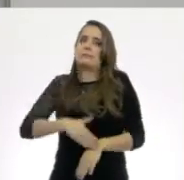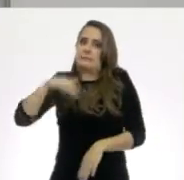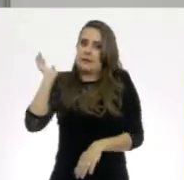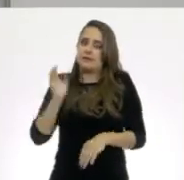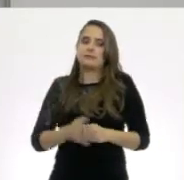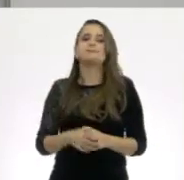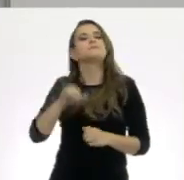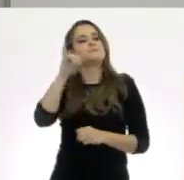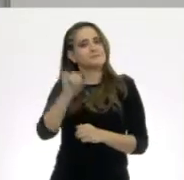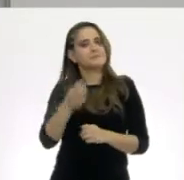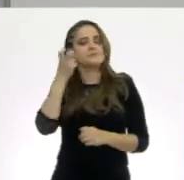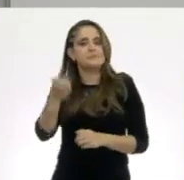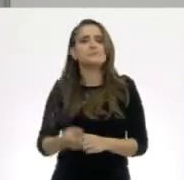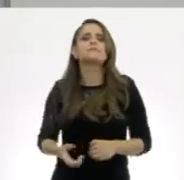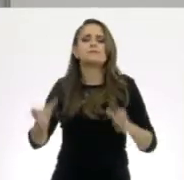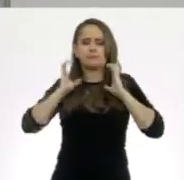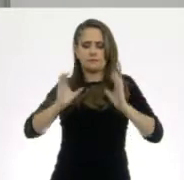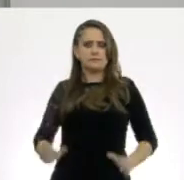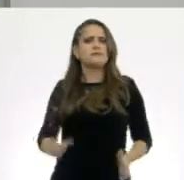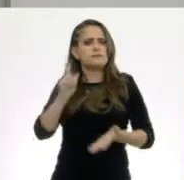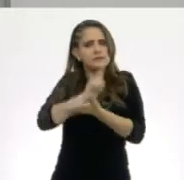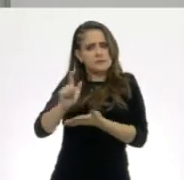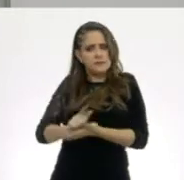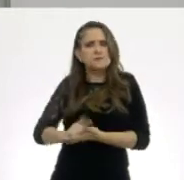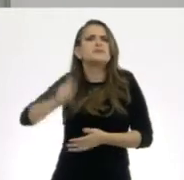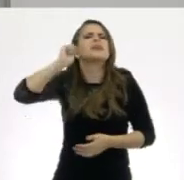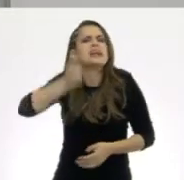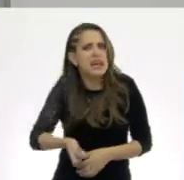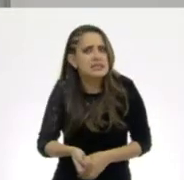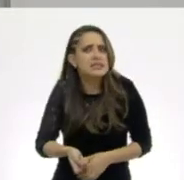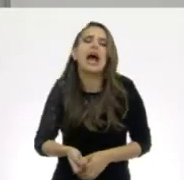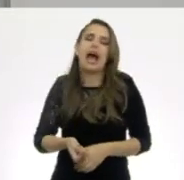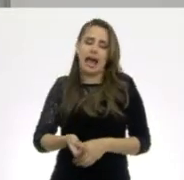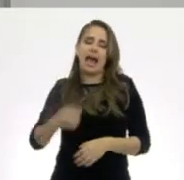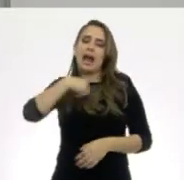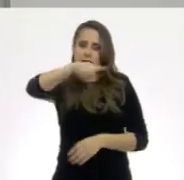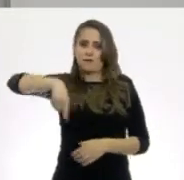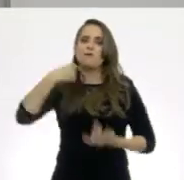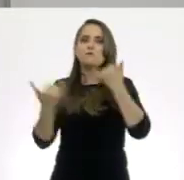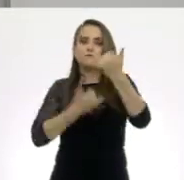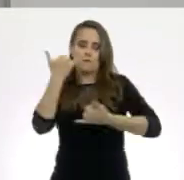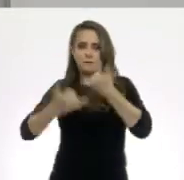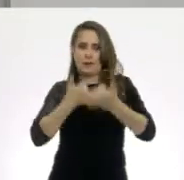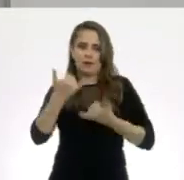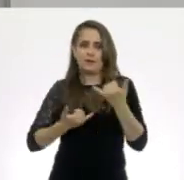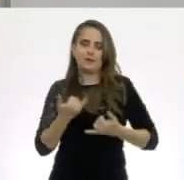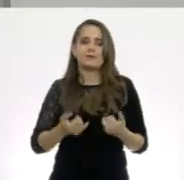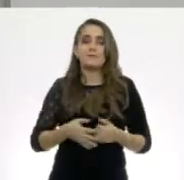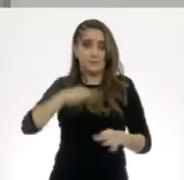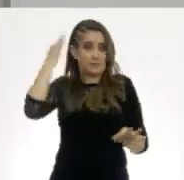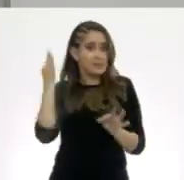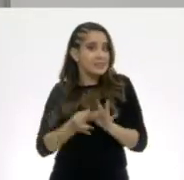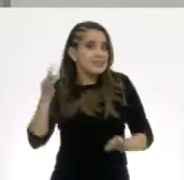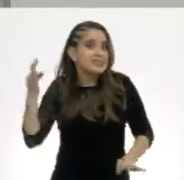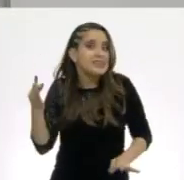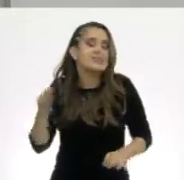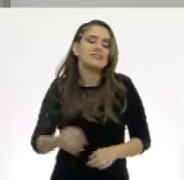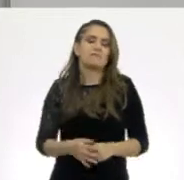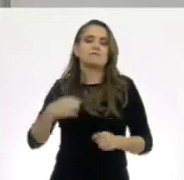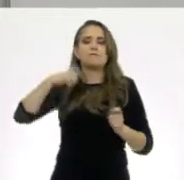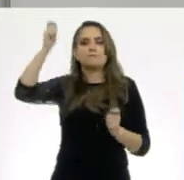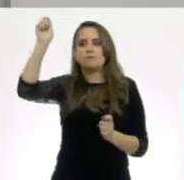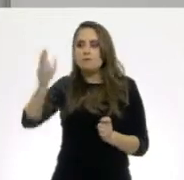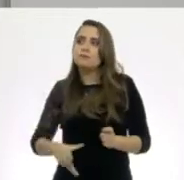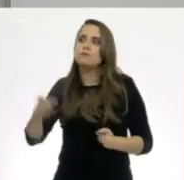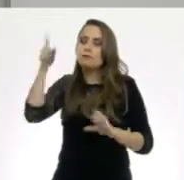recordar las acciones de cuidado e higiene, vamos a jugar a la ruleta de higiene. ¿Listos? Vamos a girar la